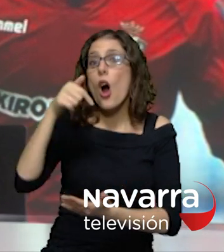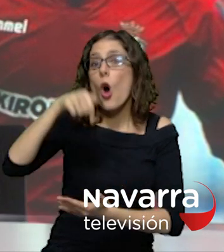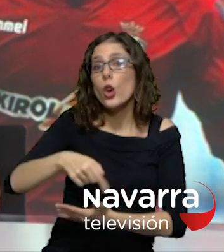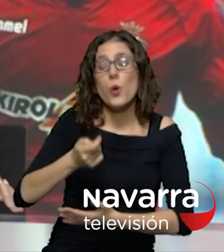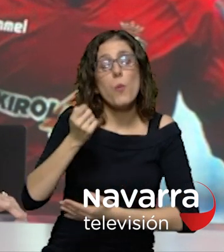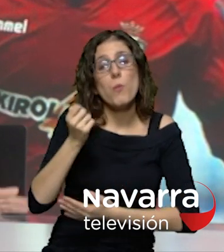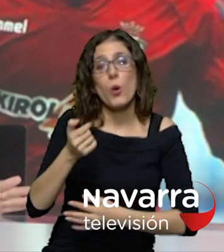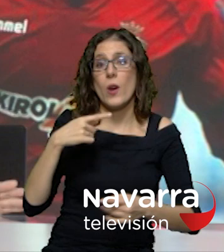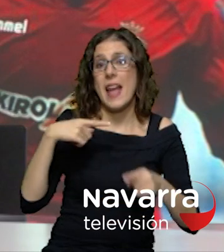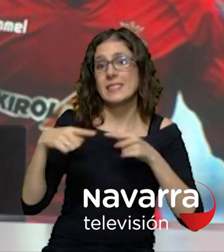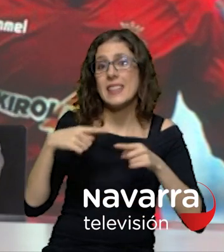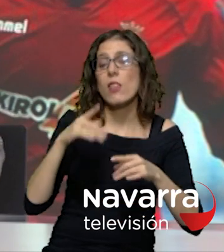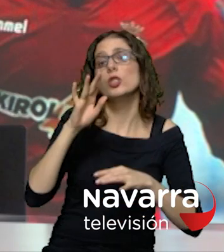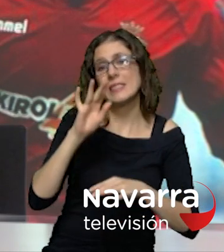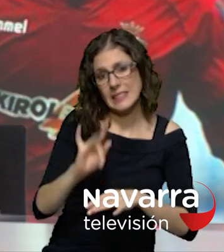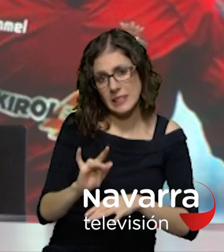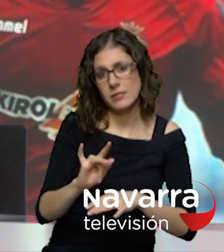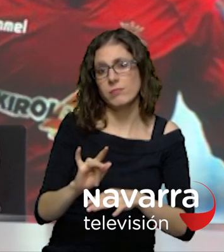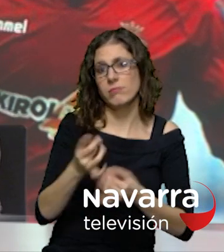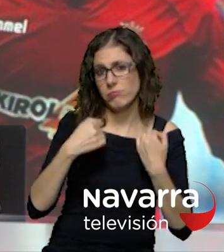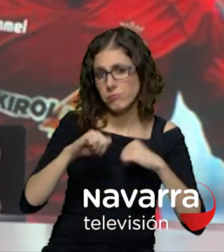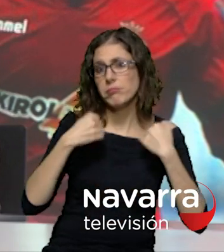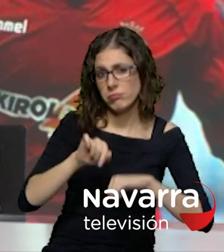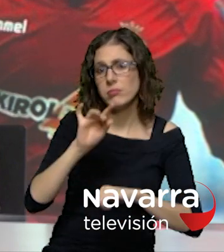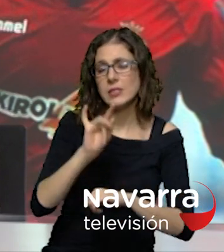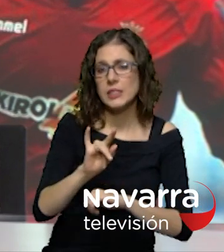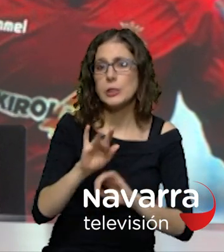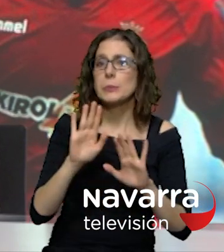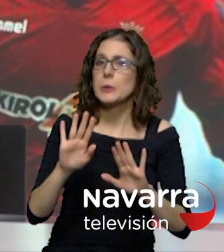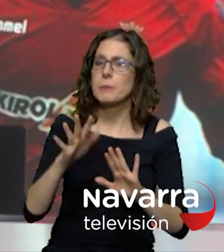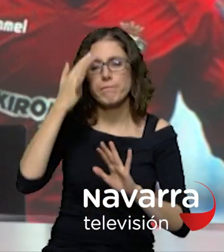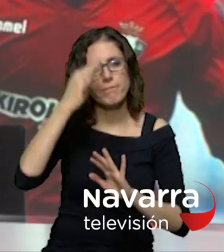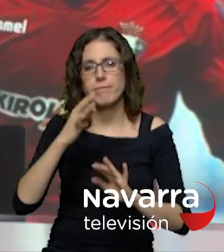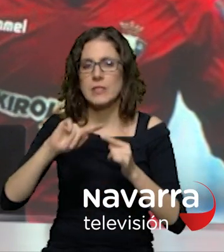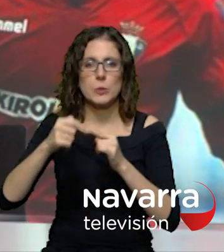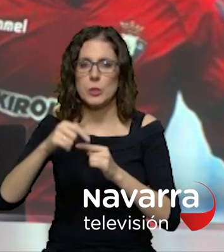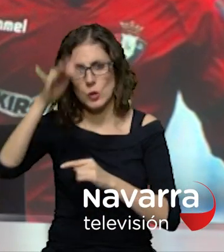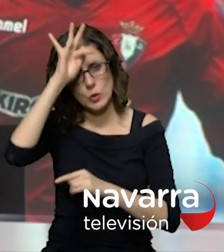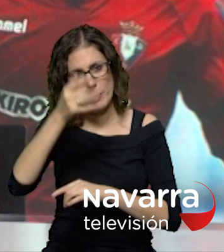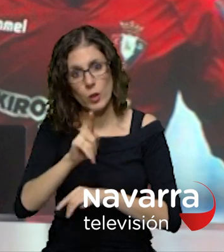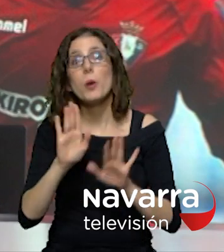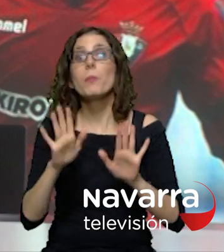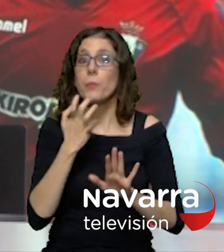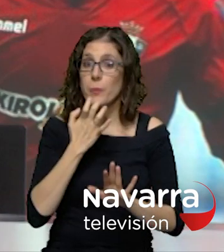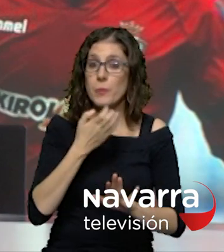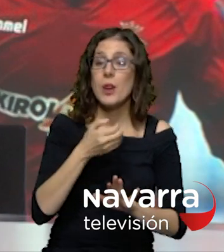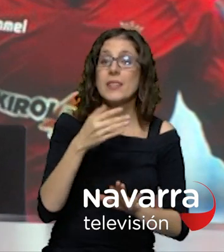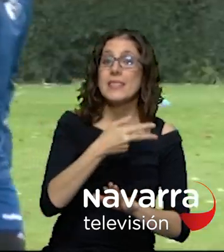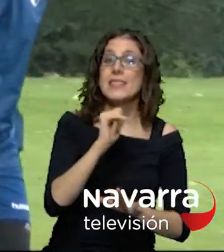grupo Nacho Vidal ni siquiera ha salido al césped quien sí jugará ante el Atlético Chimi Ávila una vez cumplido un partido de sanción